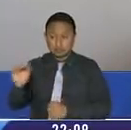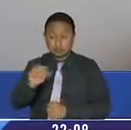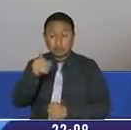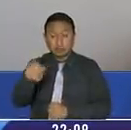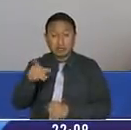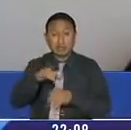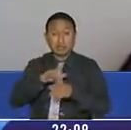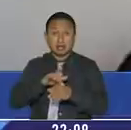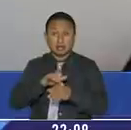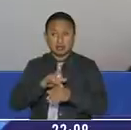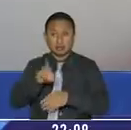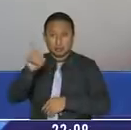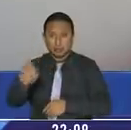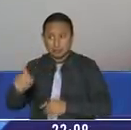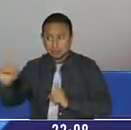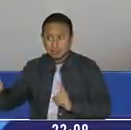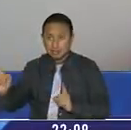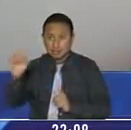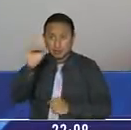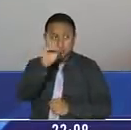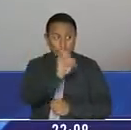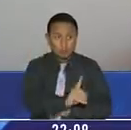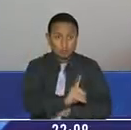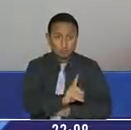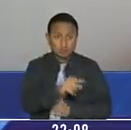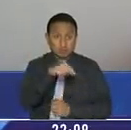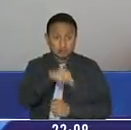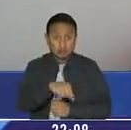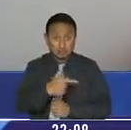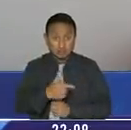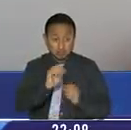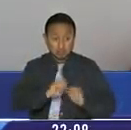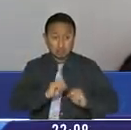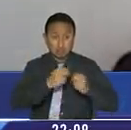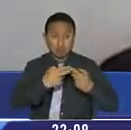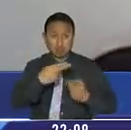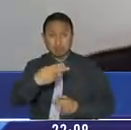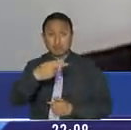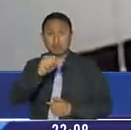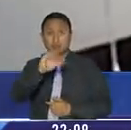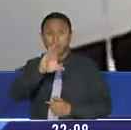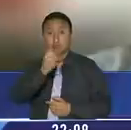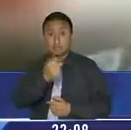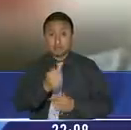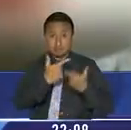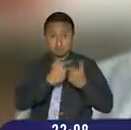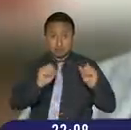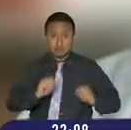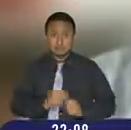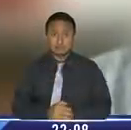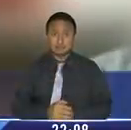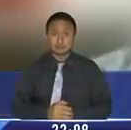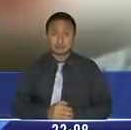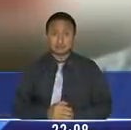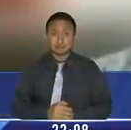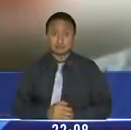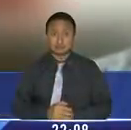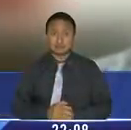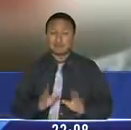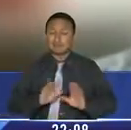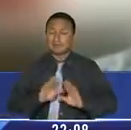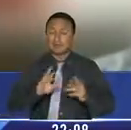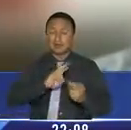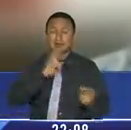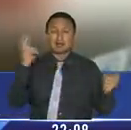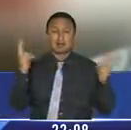riesgo que implica el otorgar un habeas corpus al privado de libertad. Ninguna reforma de la